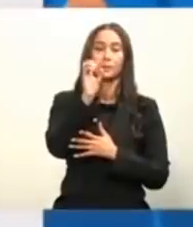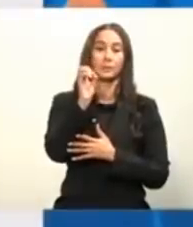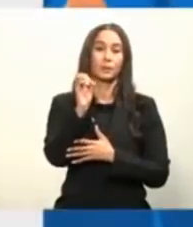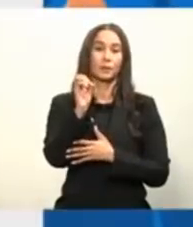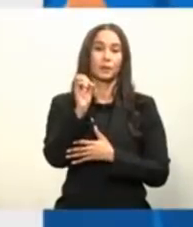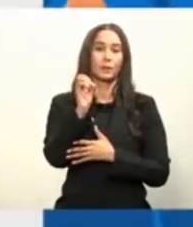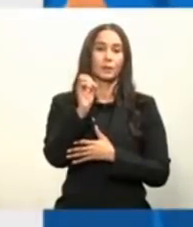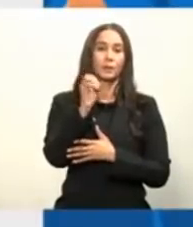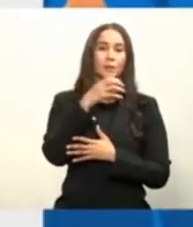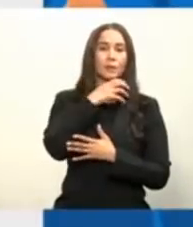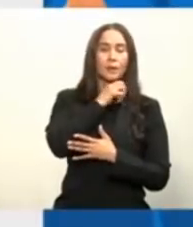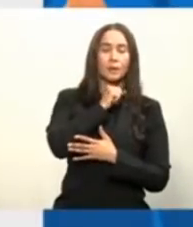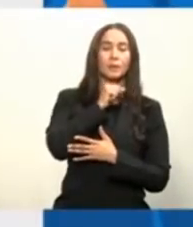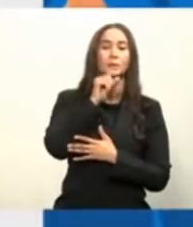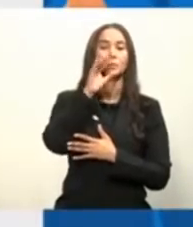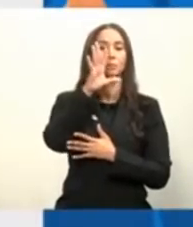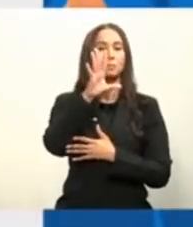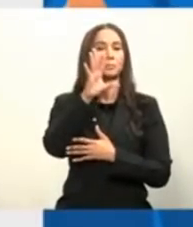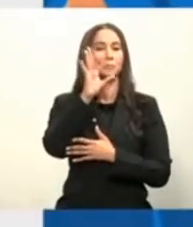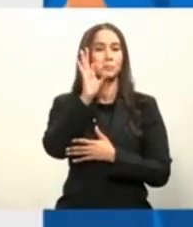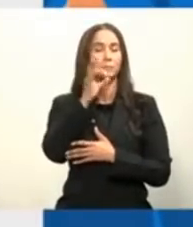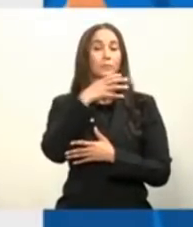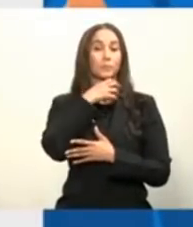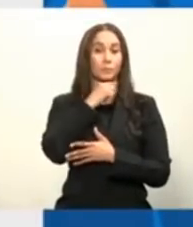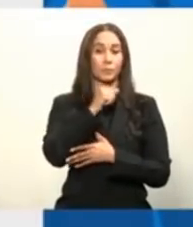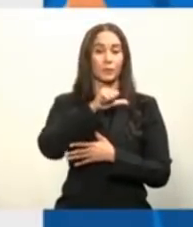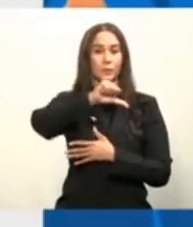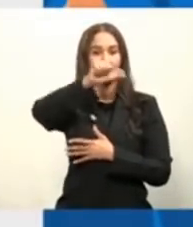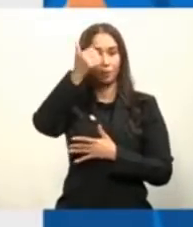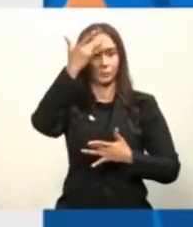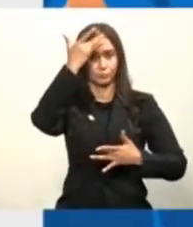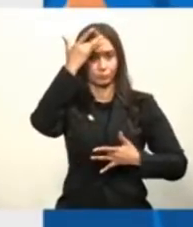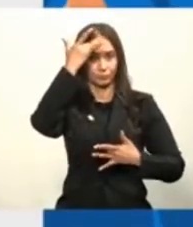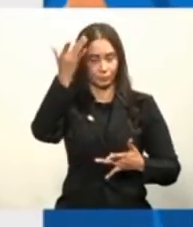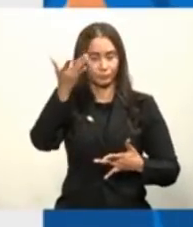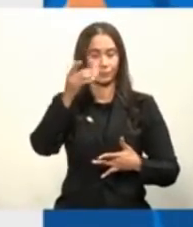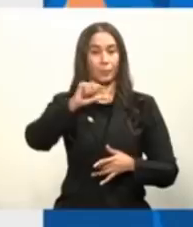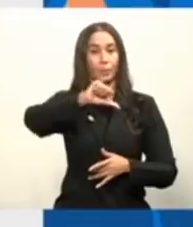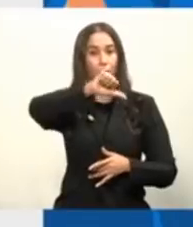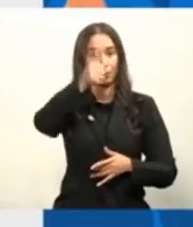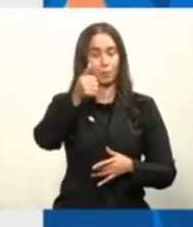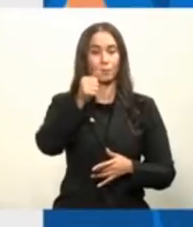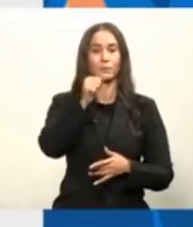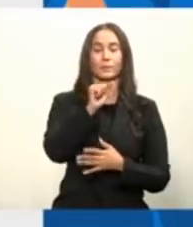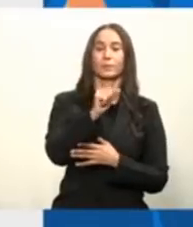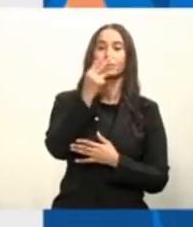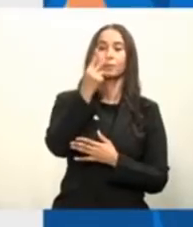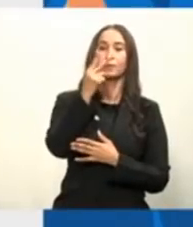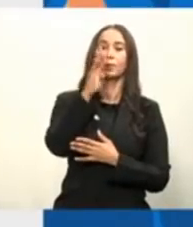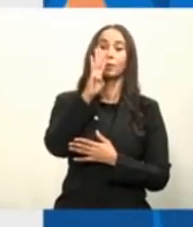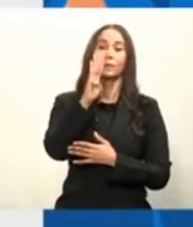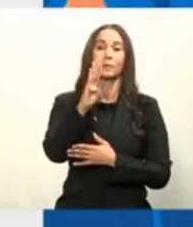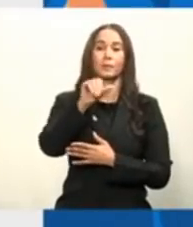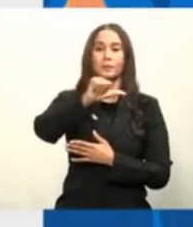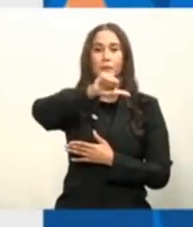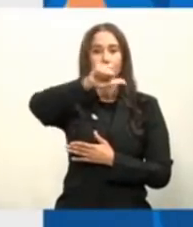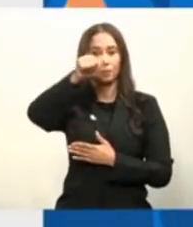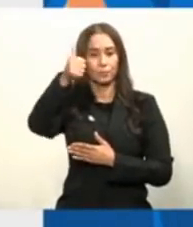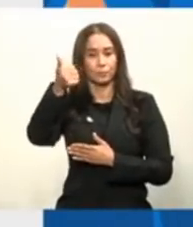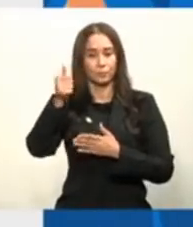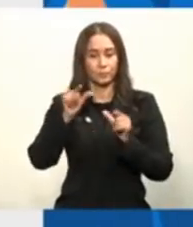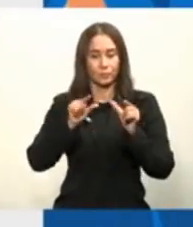años de edad con comorbilidades. Y la fase 2B, será el resto de la población